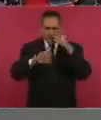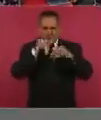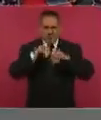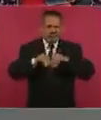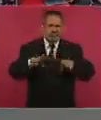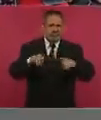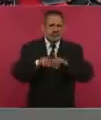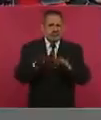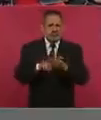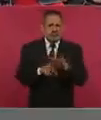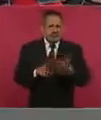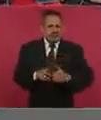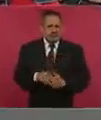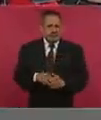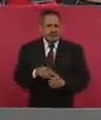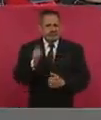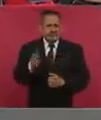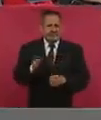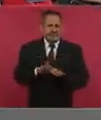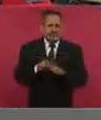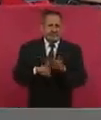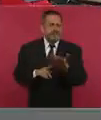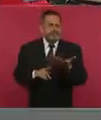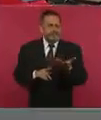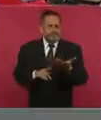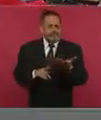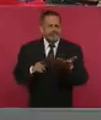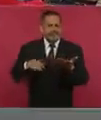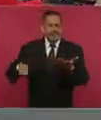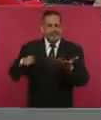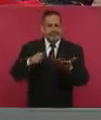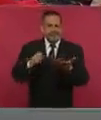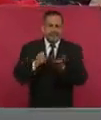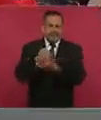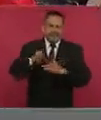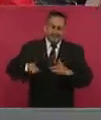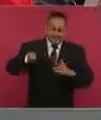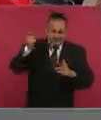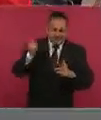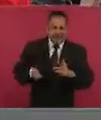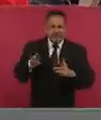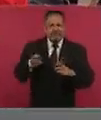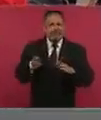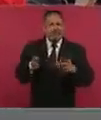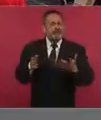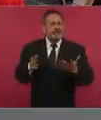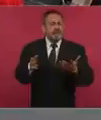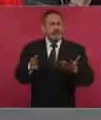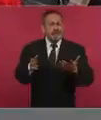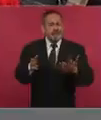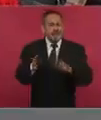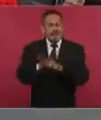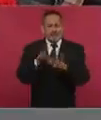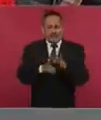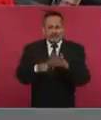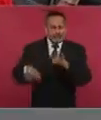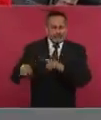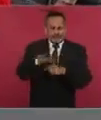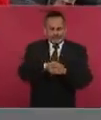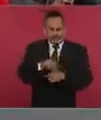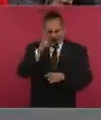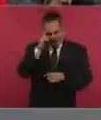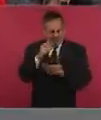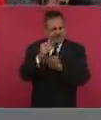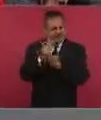sentencias, del combate a la